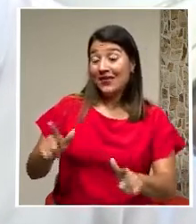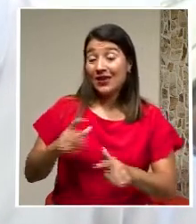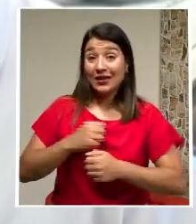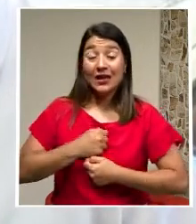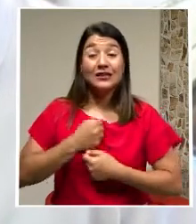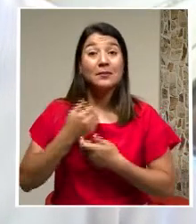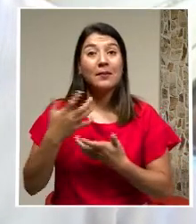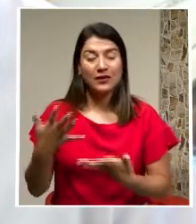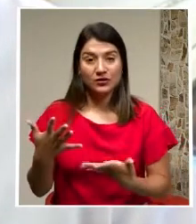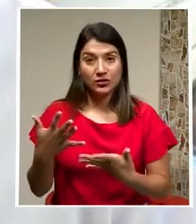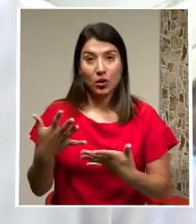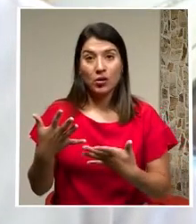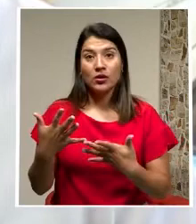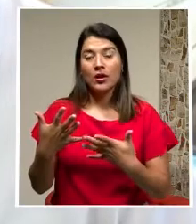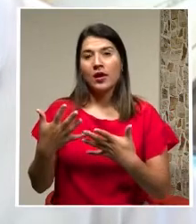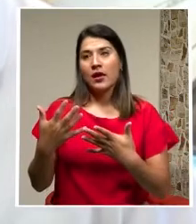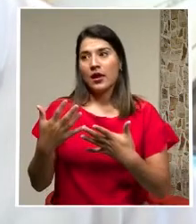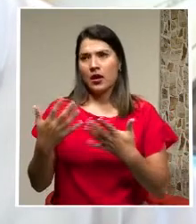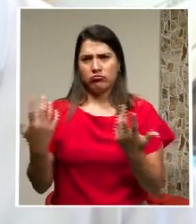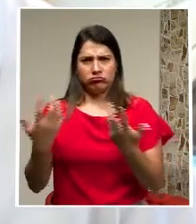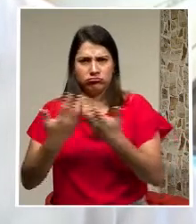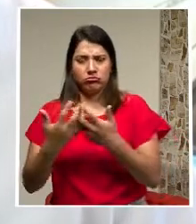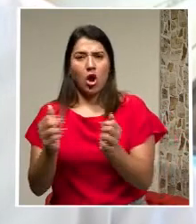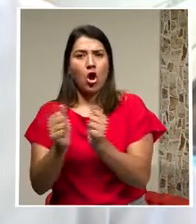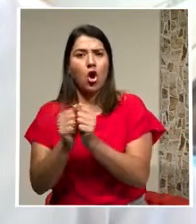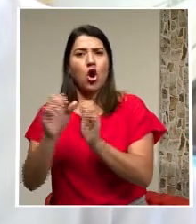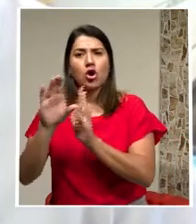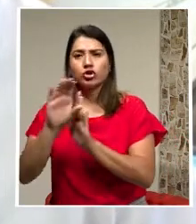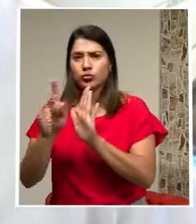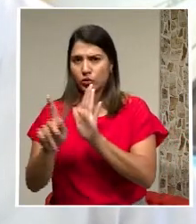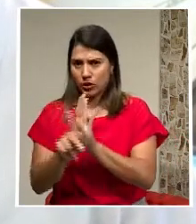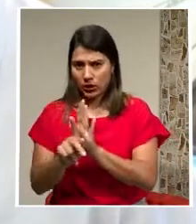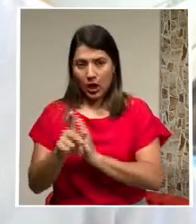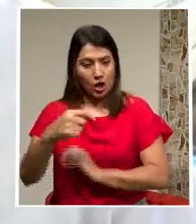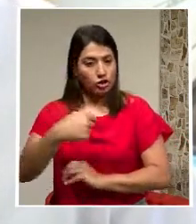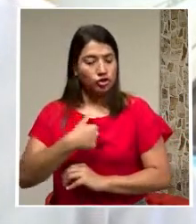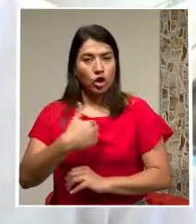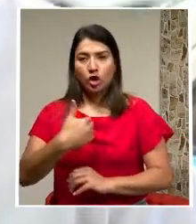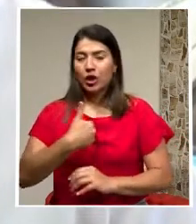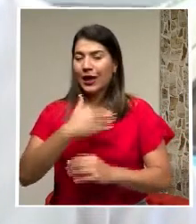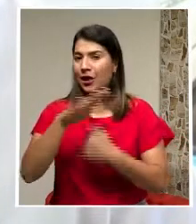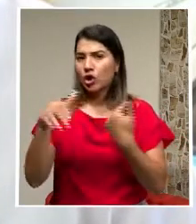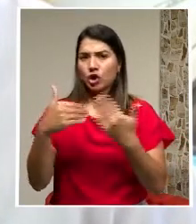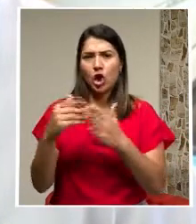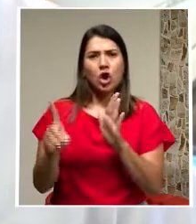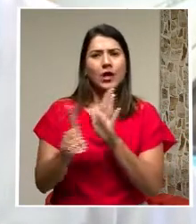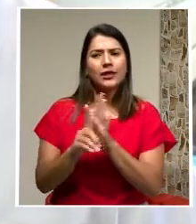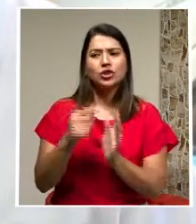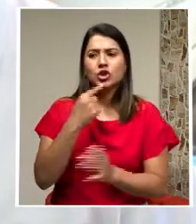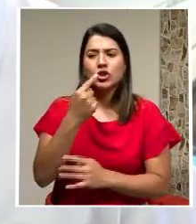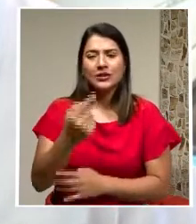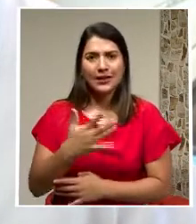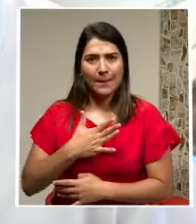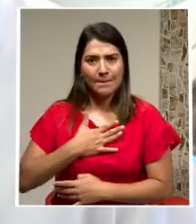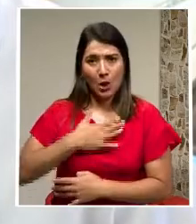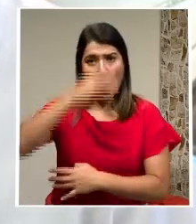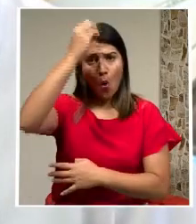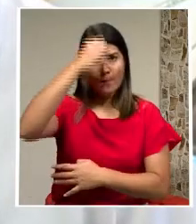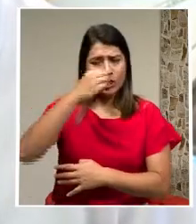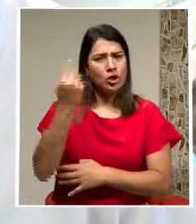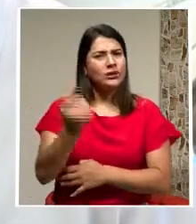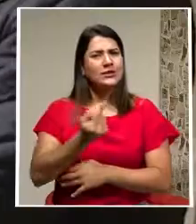en la constitución política como tal donde yo tengo todo el derecho de emitir mis percepciones verdad de manera